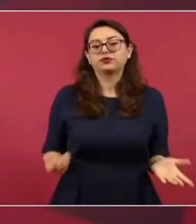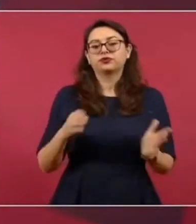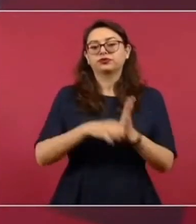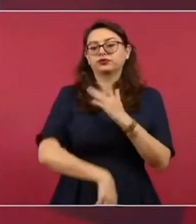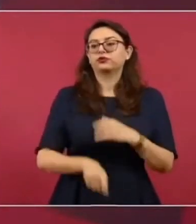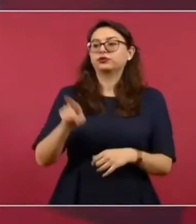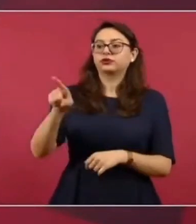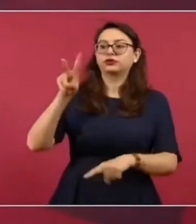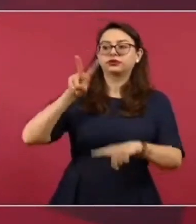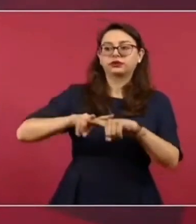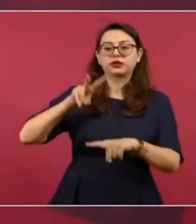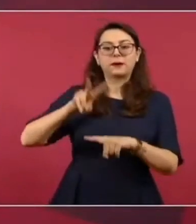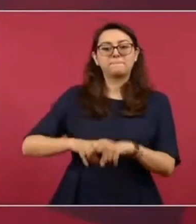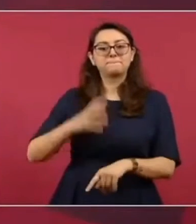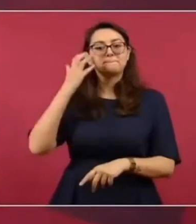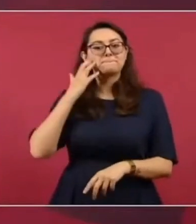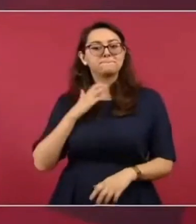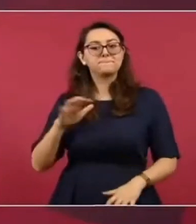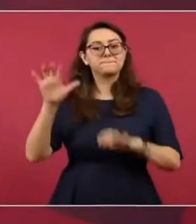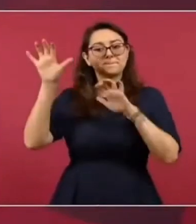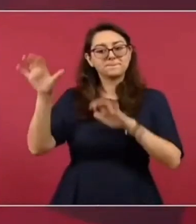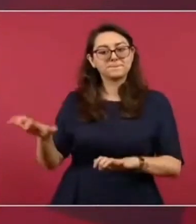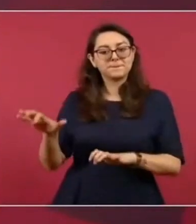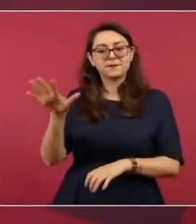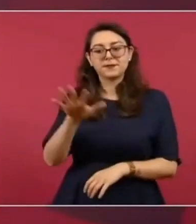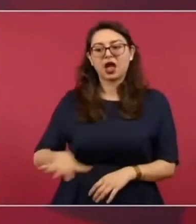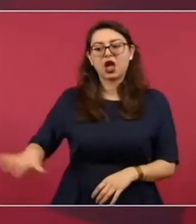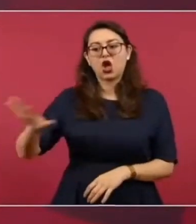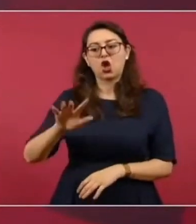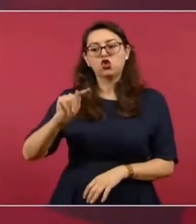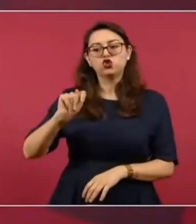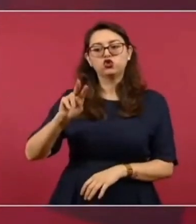en Tulum.